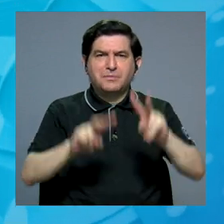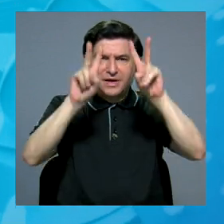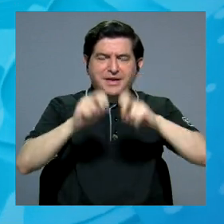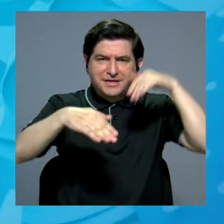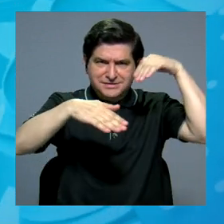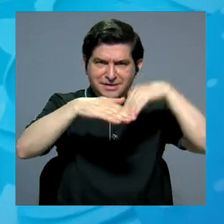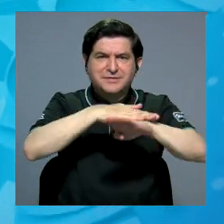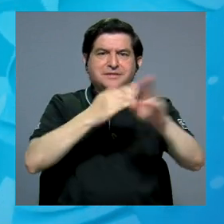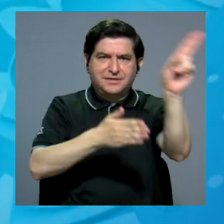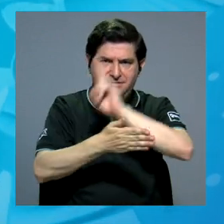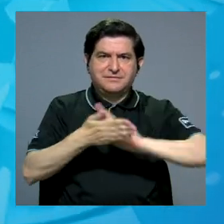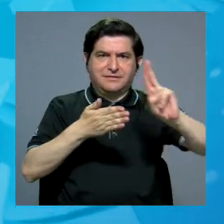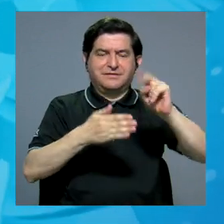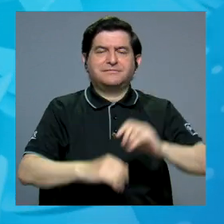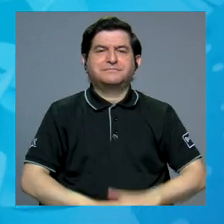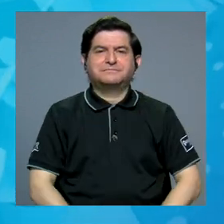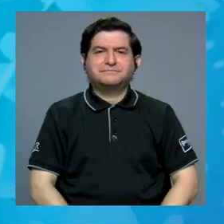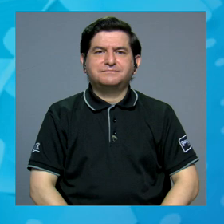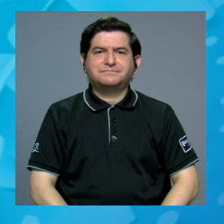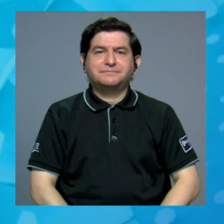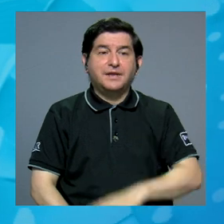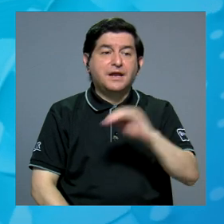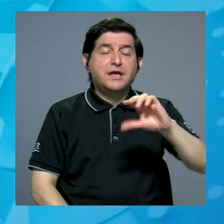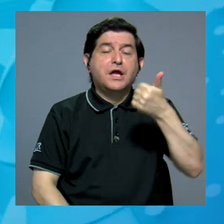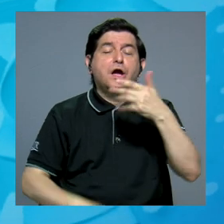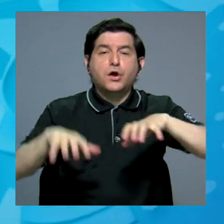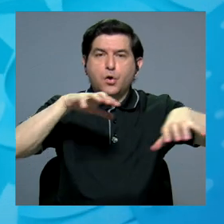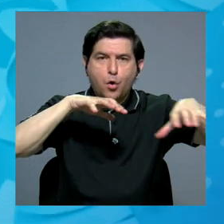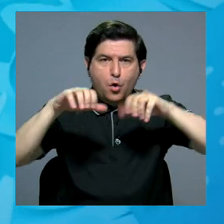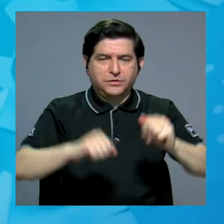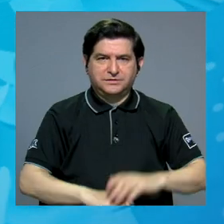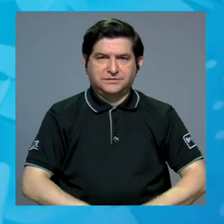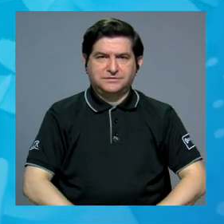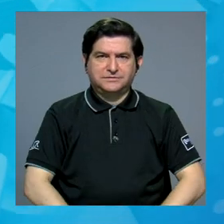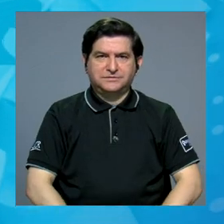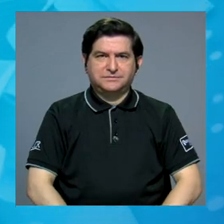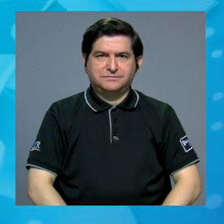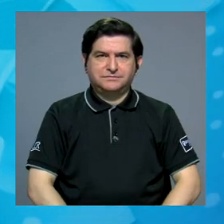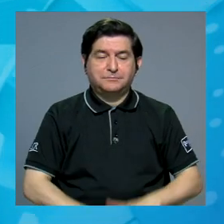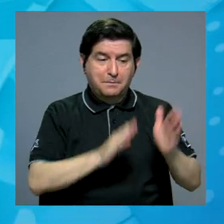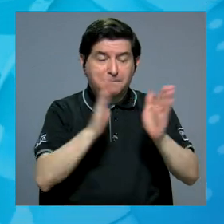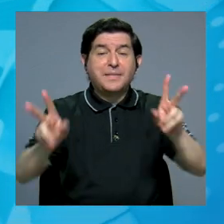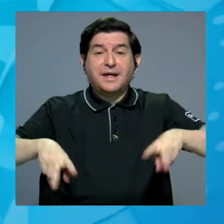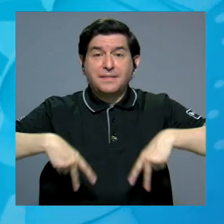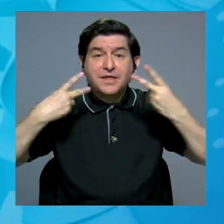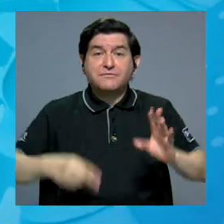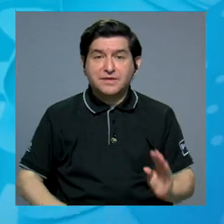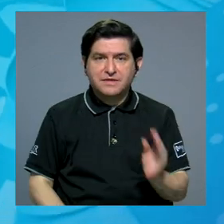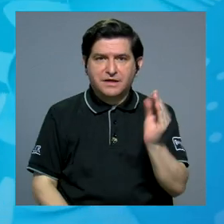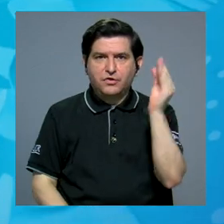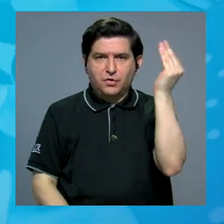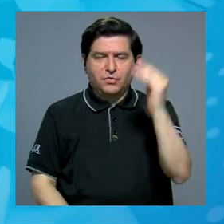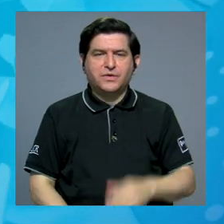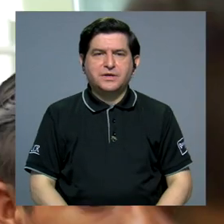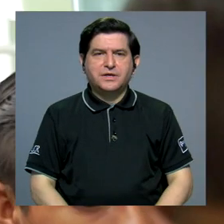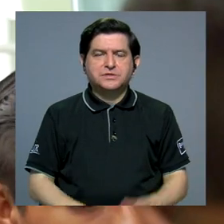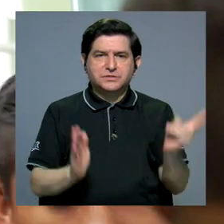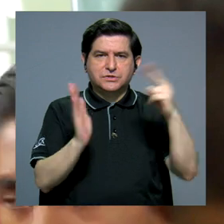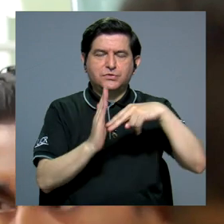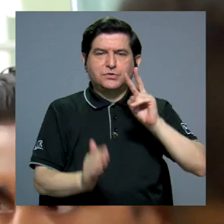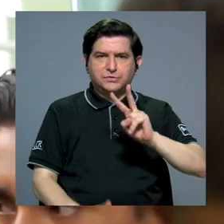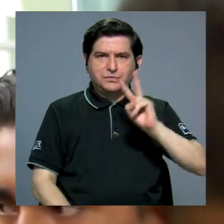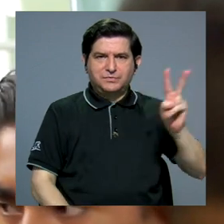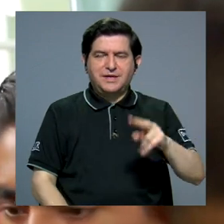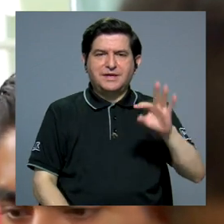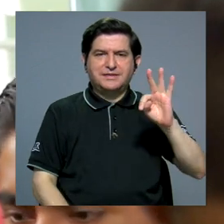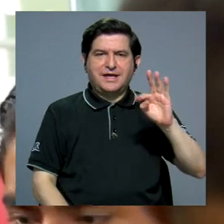realización del examen de admisión y otras actividades como plan de vida para los jóvenes. Este